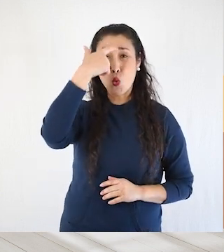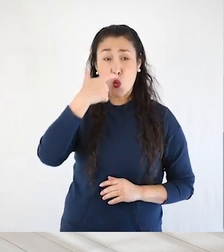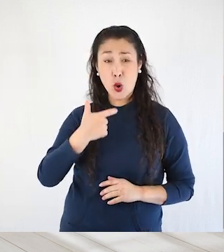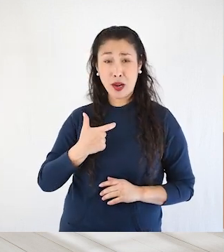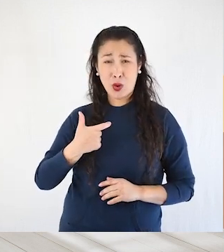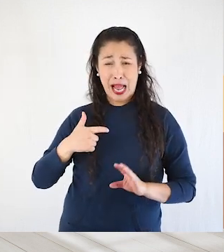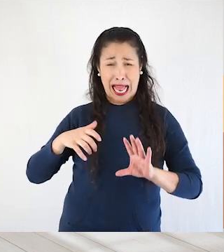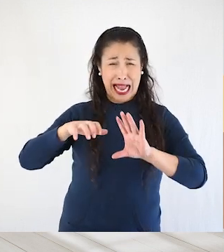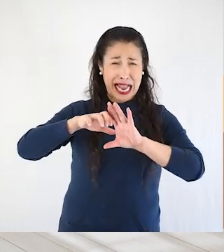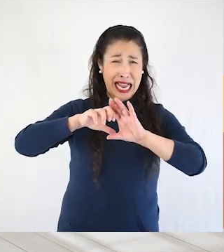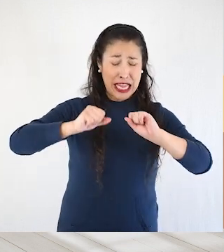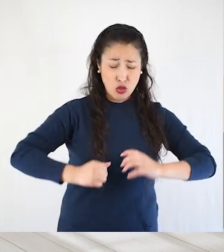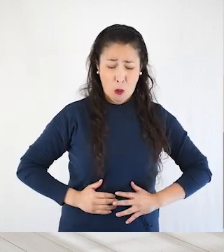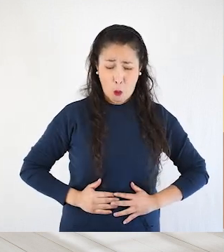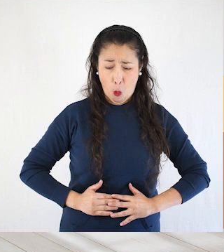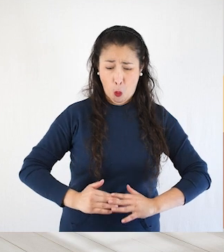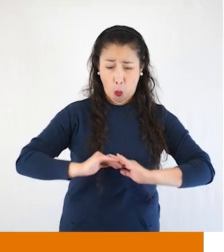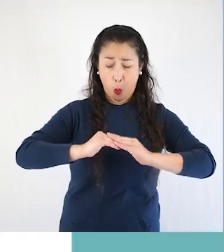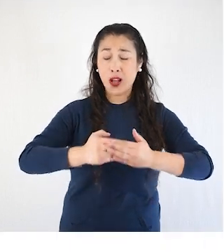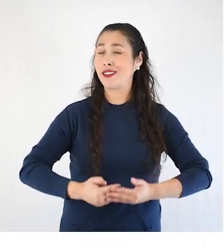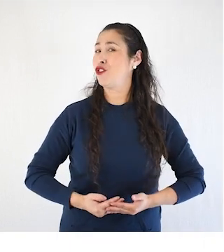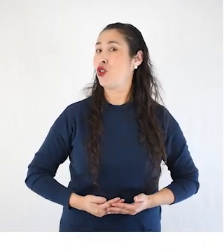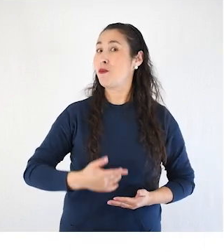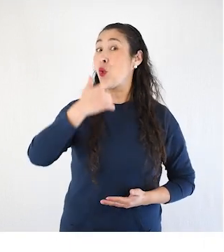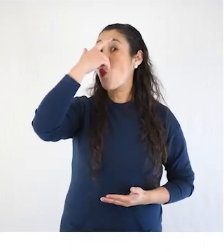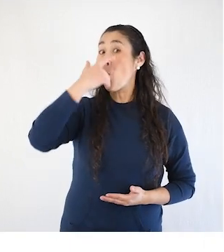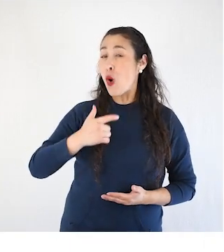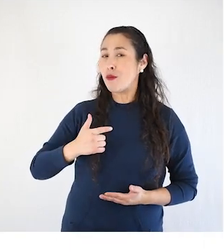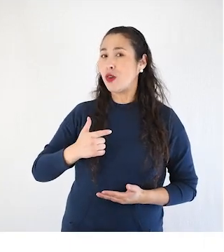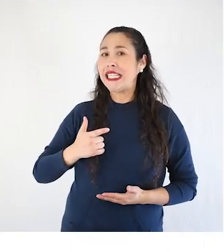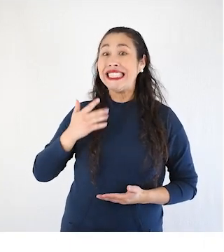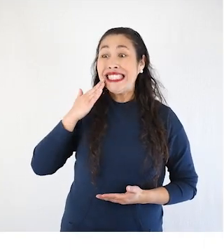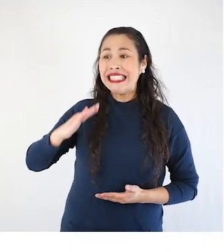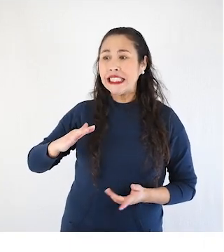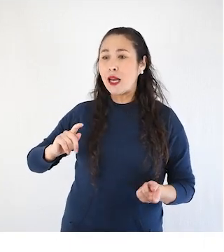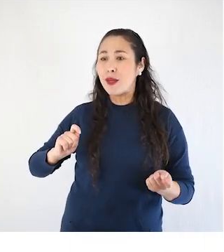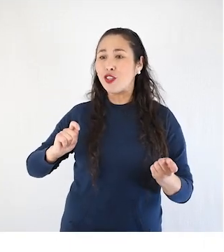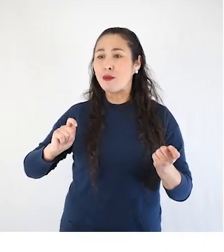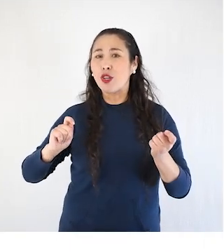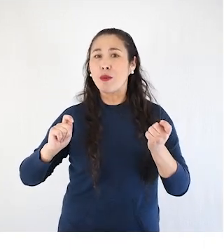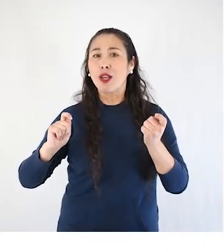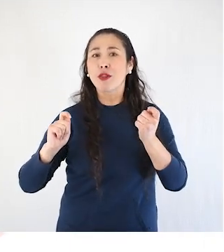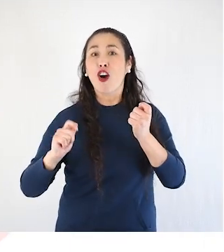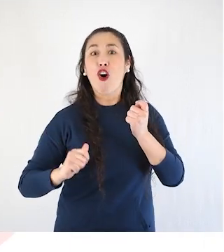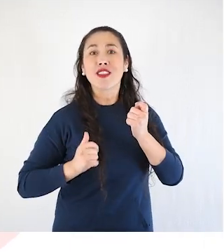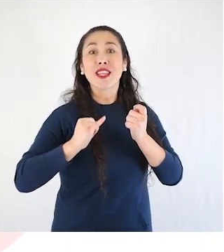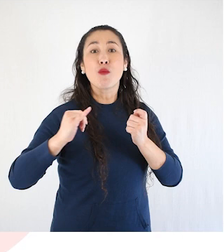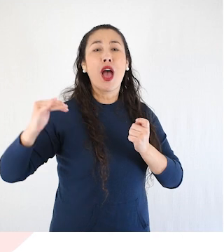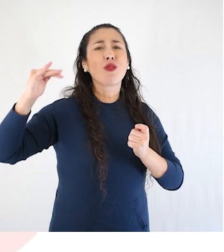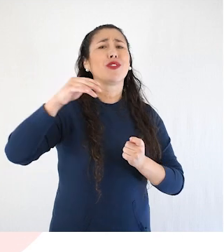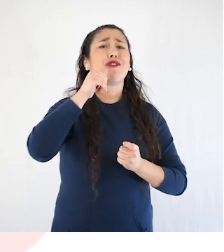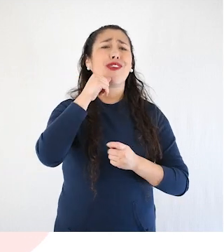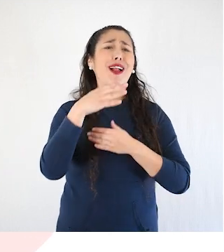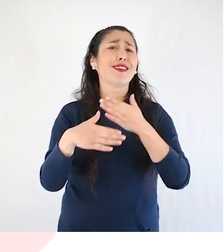El cuerpo de la mujer aún no está completamente preparado para el embarazo. Su cuerpo aún está dejando de ser un cuerpo de niño.